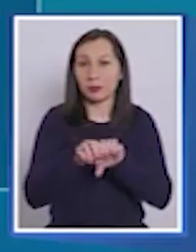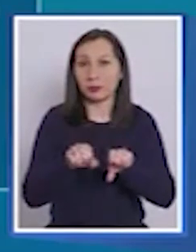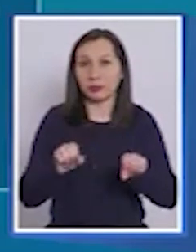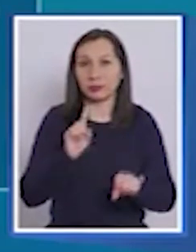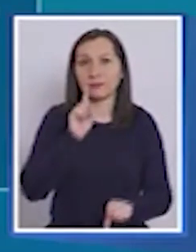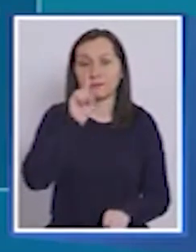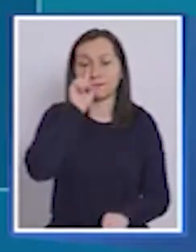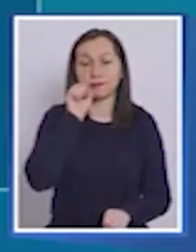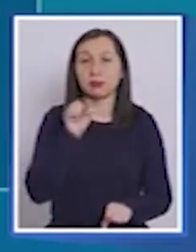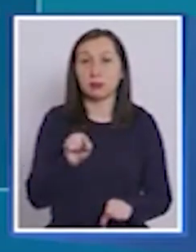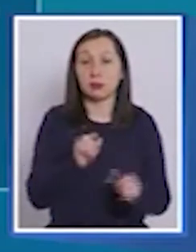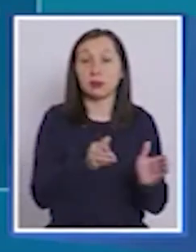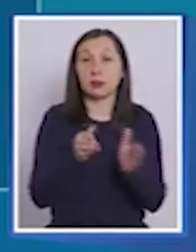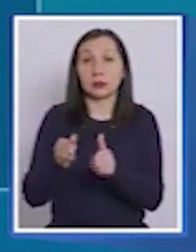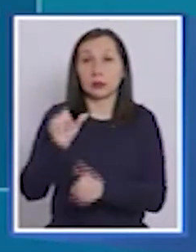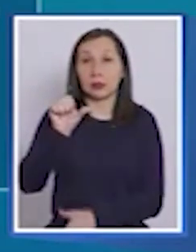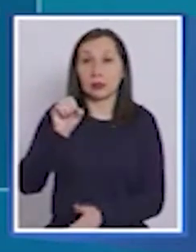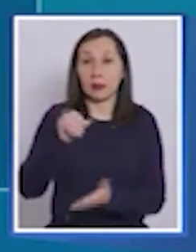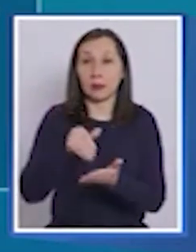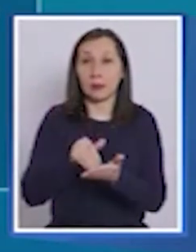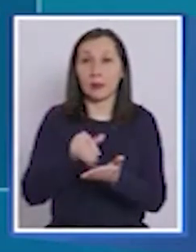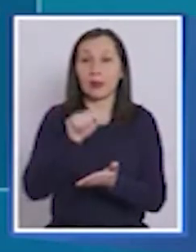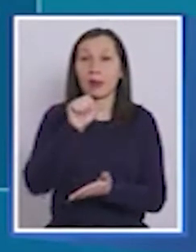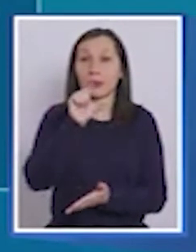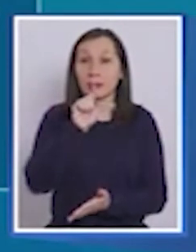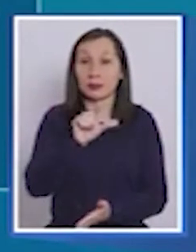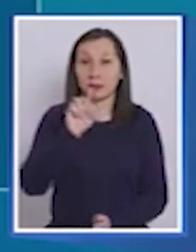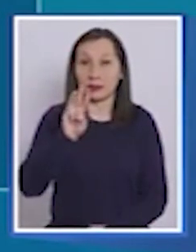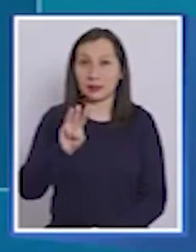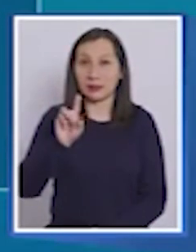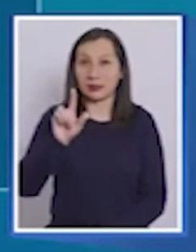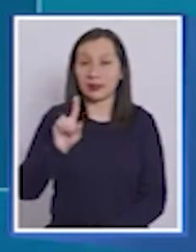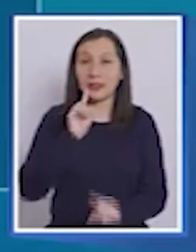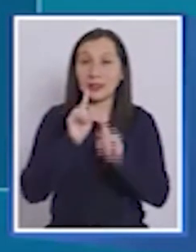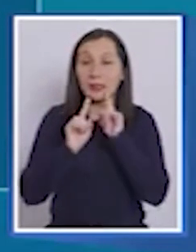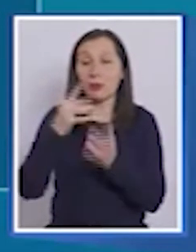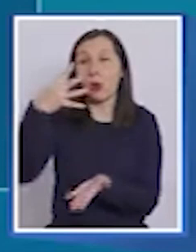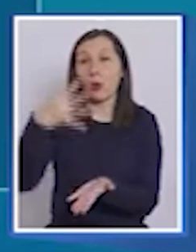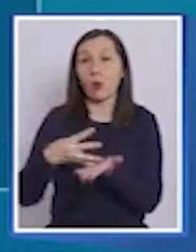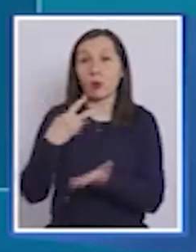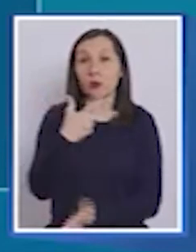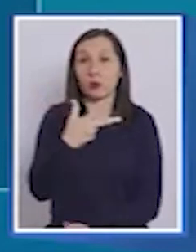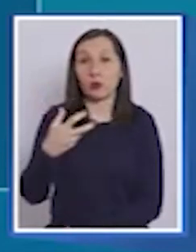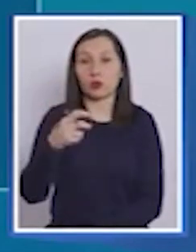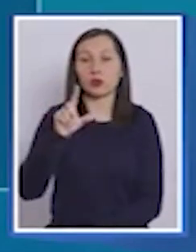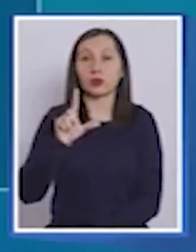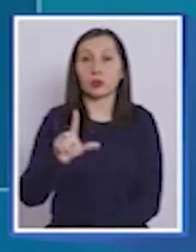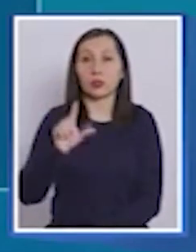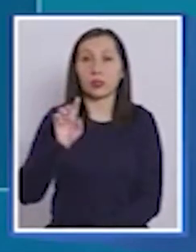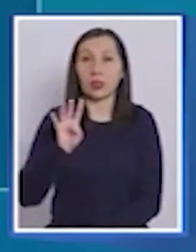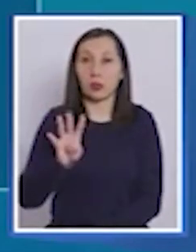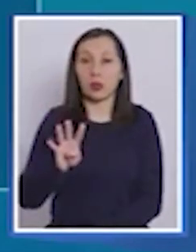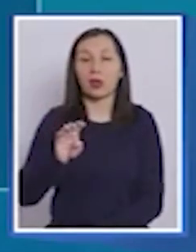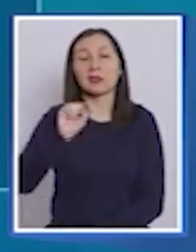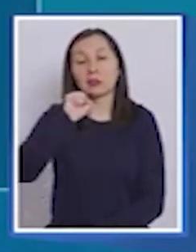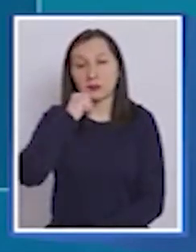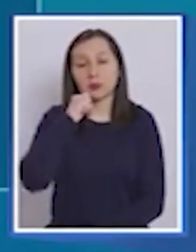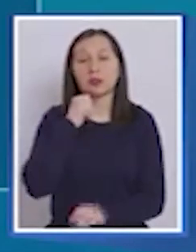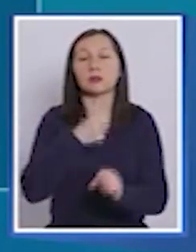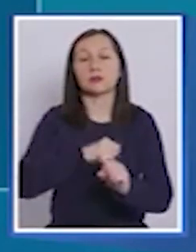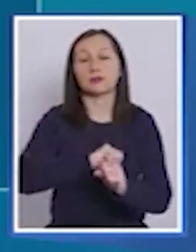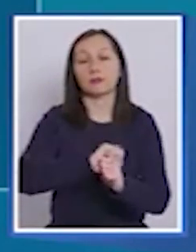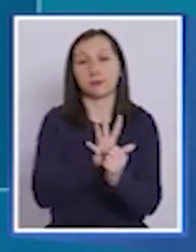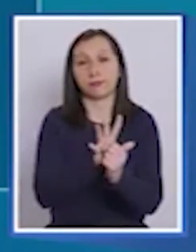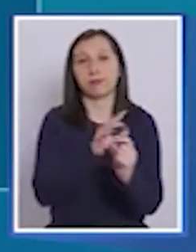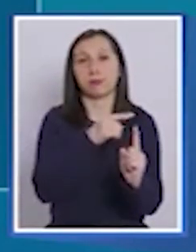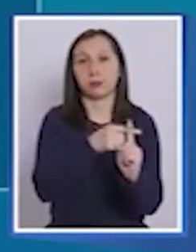De estos 60.737 exámenes, 4.874 resultaron positivos,